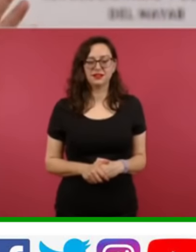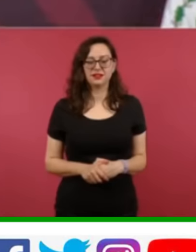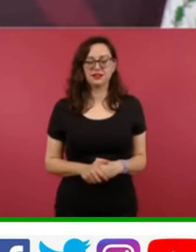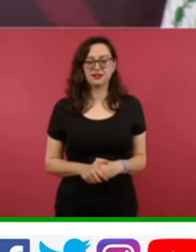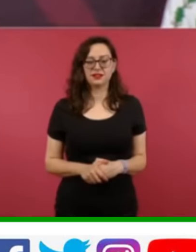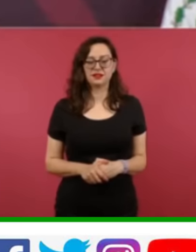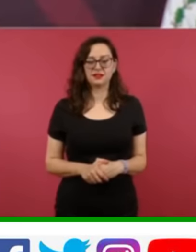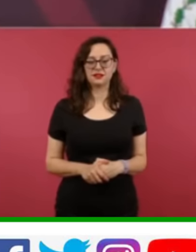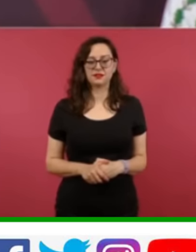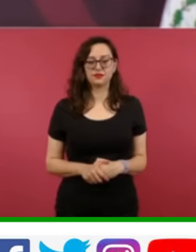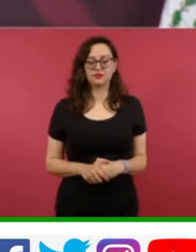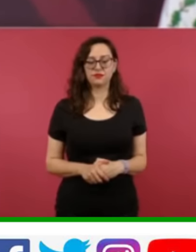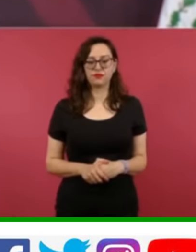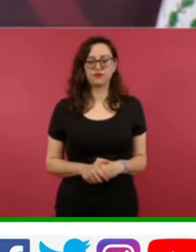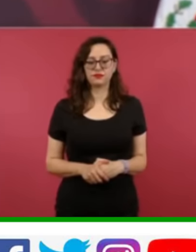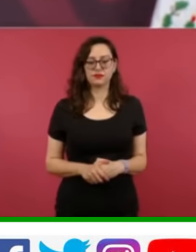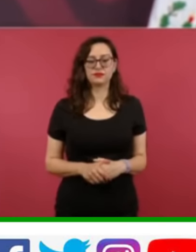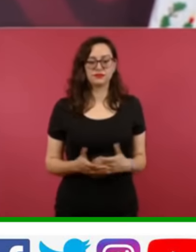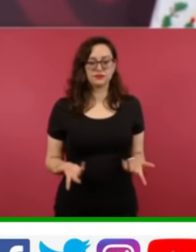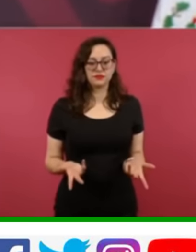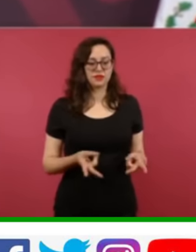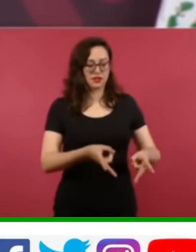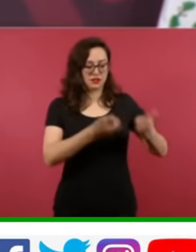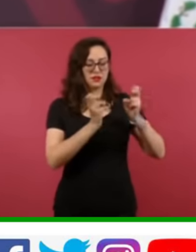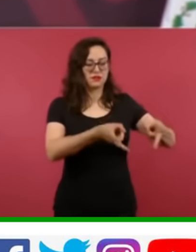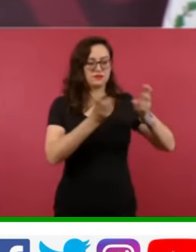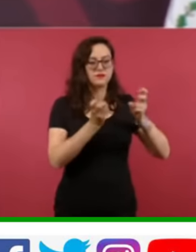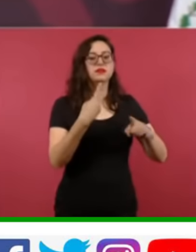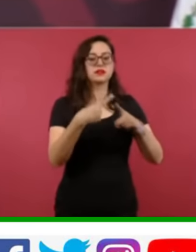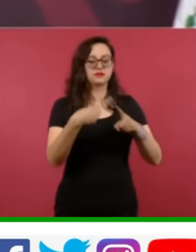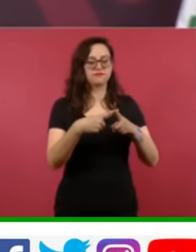que roban son otros.